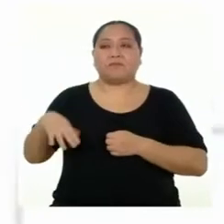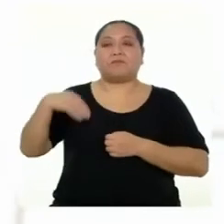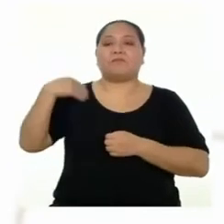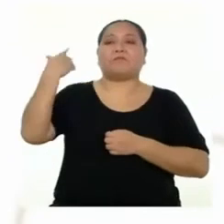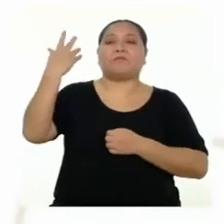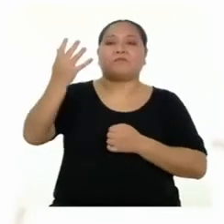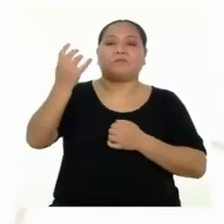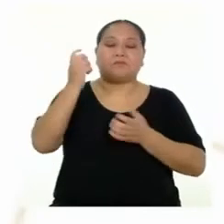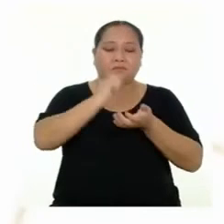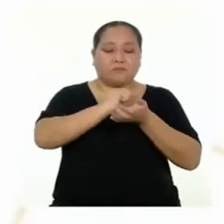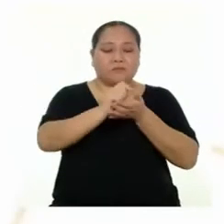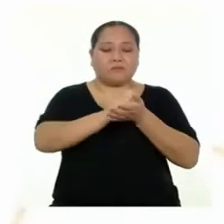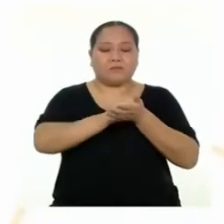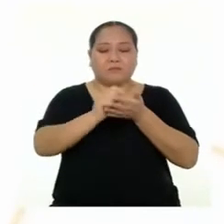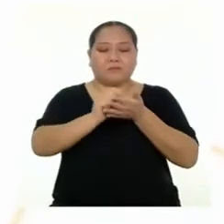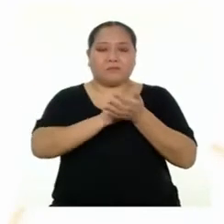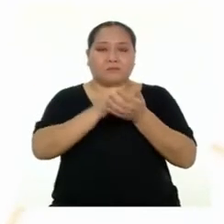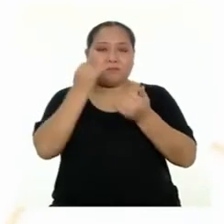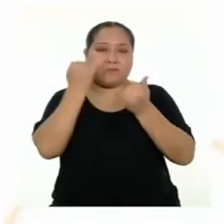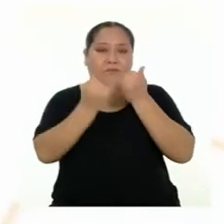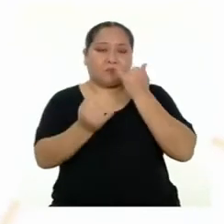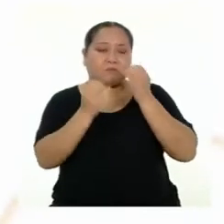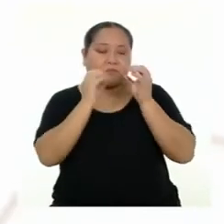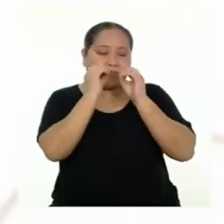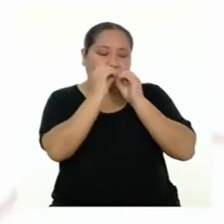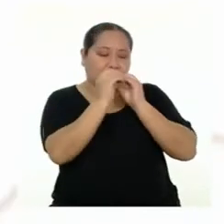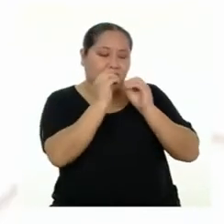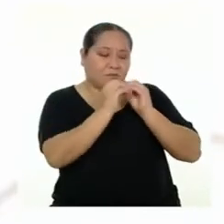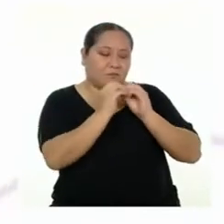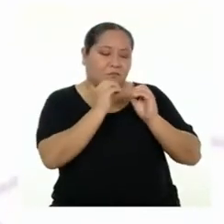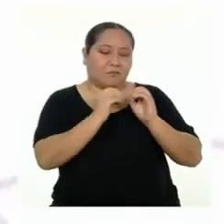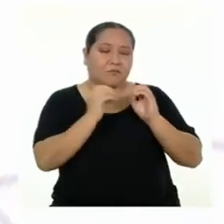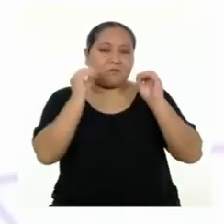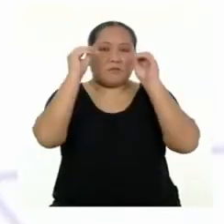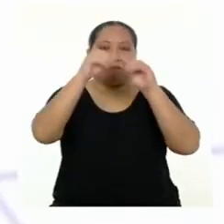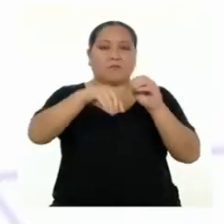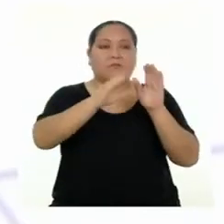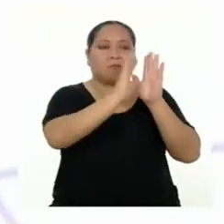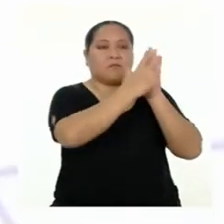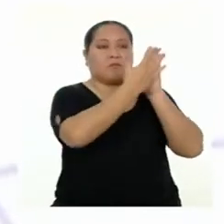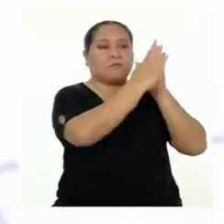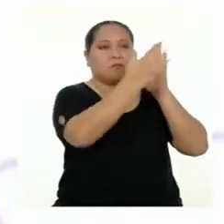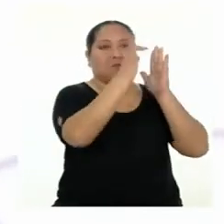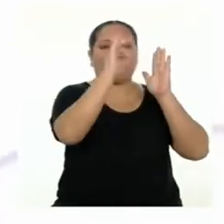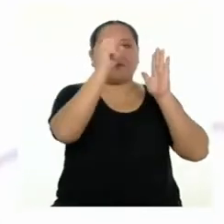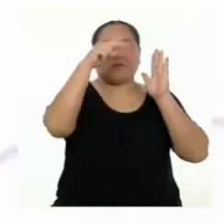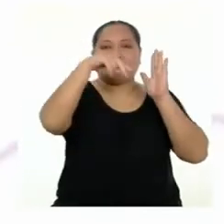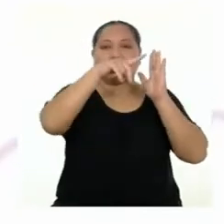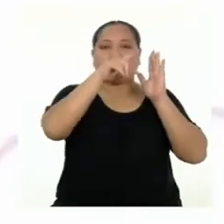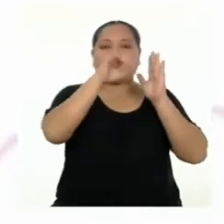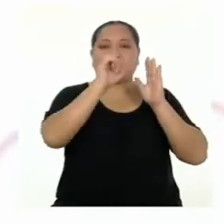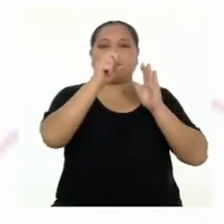escribiremos la versión final y lo publicaremos en nuestro fancine.